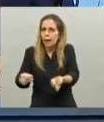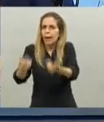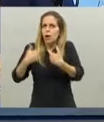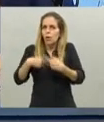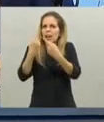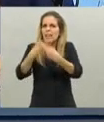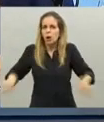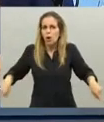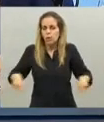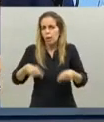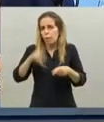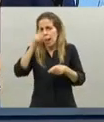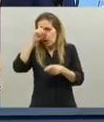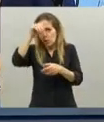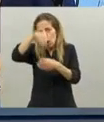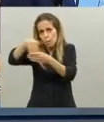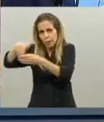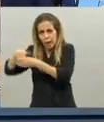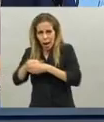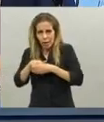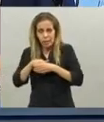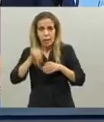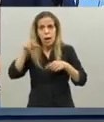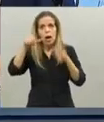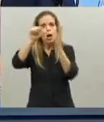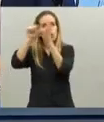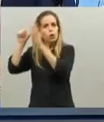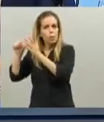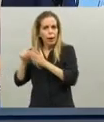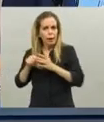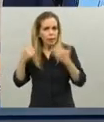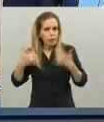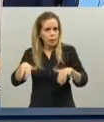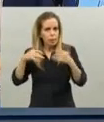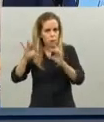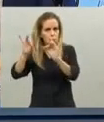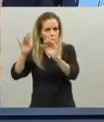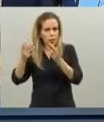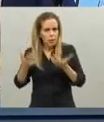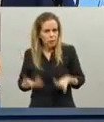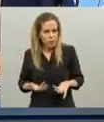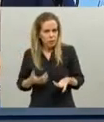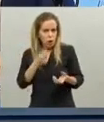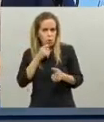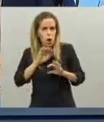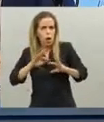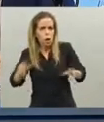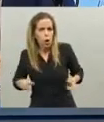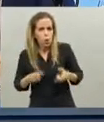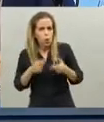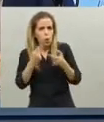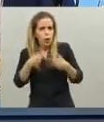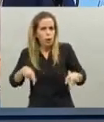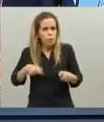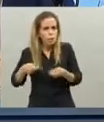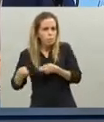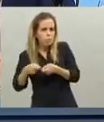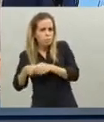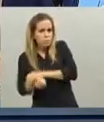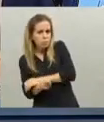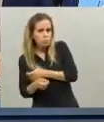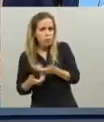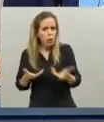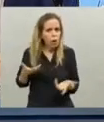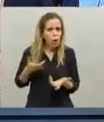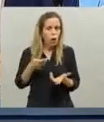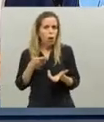conseguir los insumos la verdad que es una calamidad en todo el mundo hemos visto actos de piratería con insumos dedicados